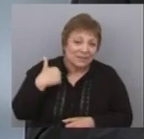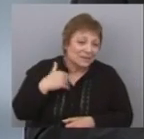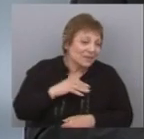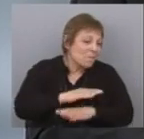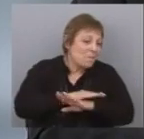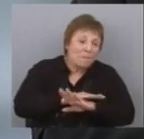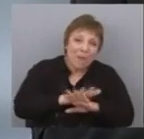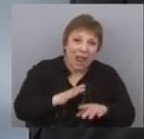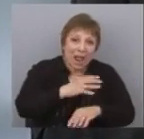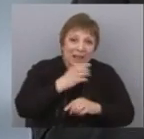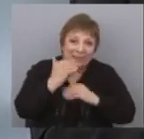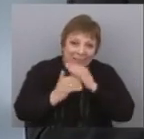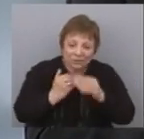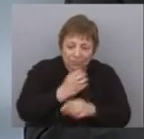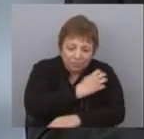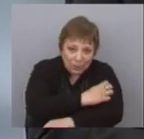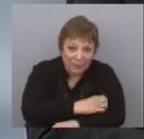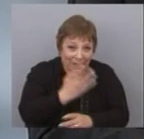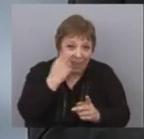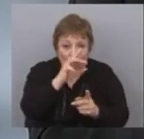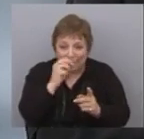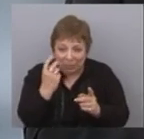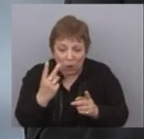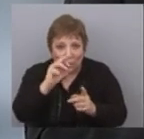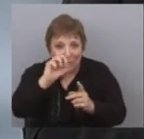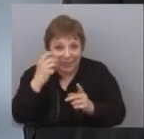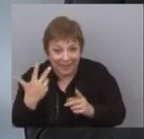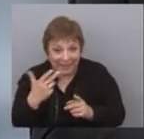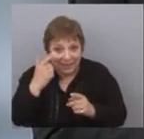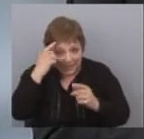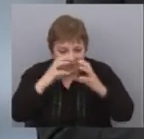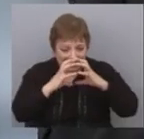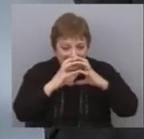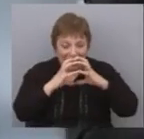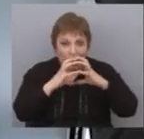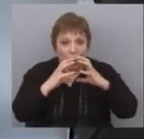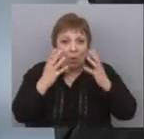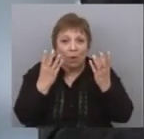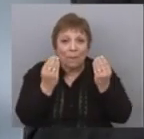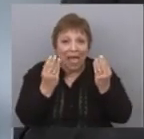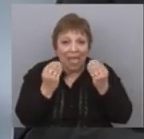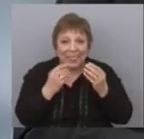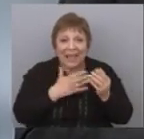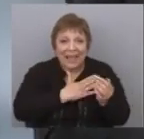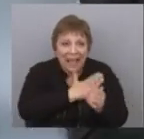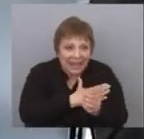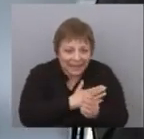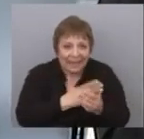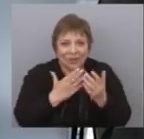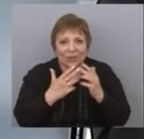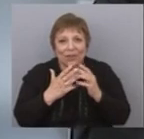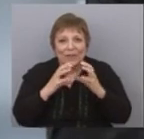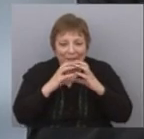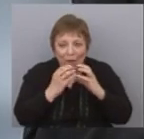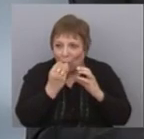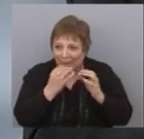desfavorables, con desarrollos que no son los mejores, cuando se desarrolla el cerebro humano, la afectividad, etcétera, etcétera, de esos